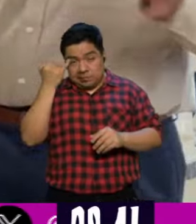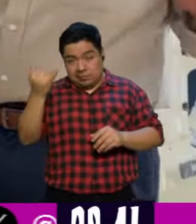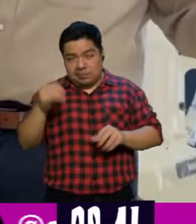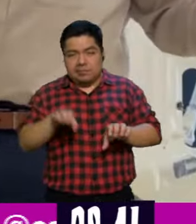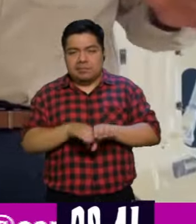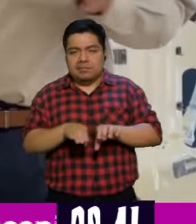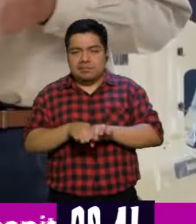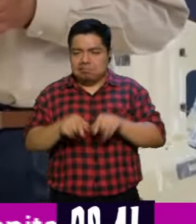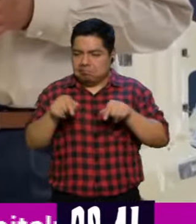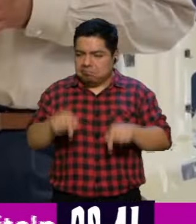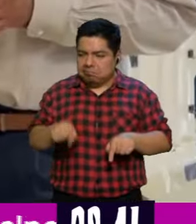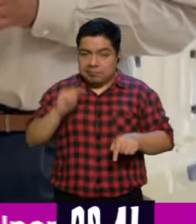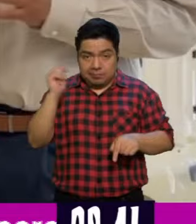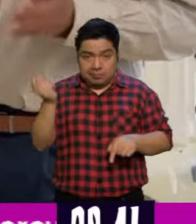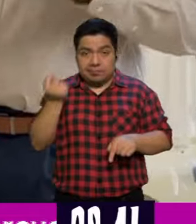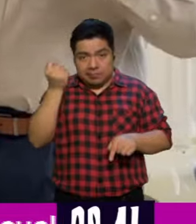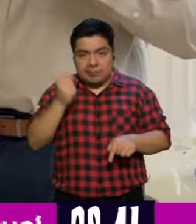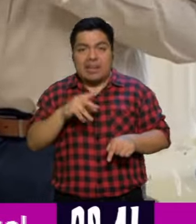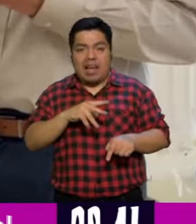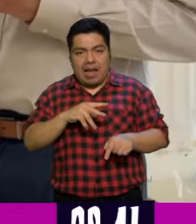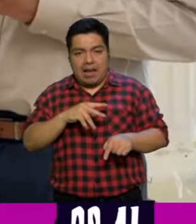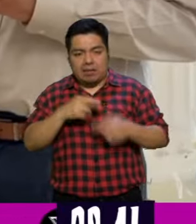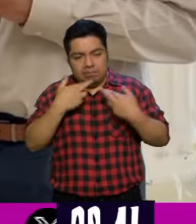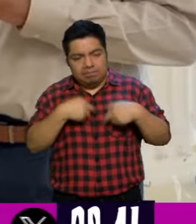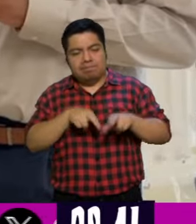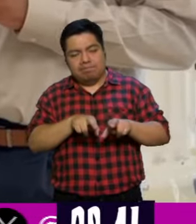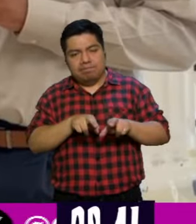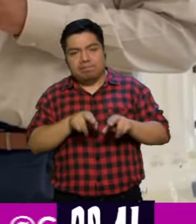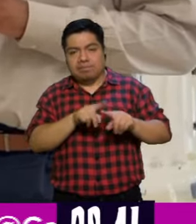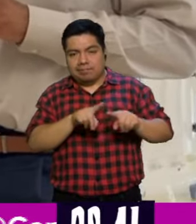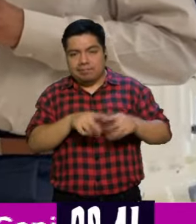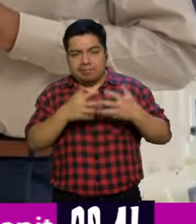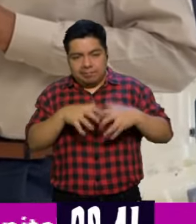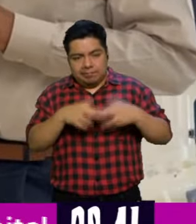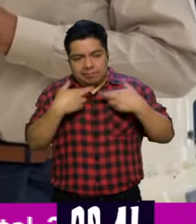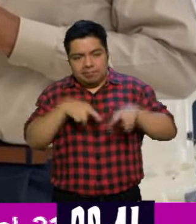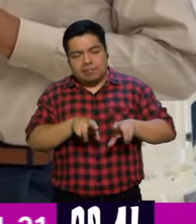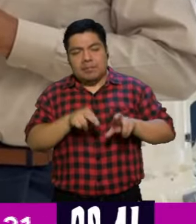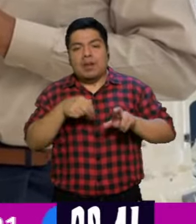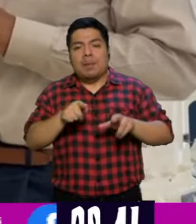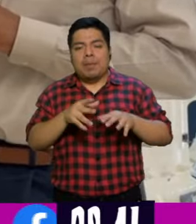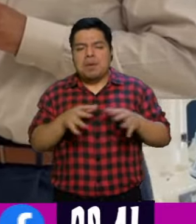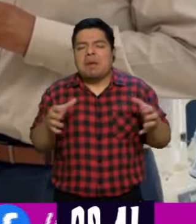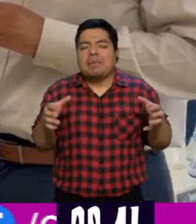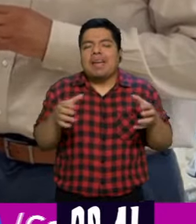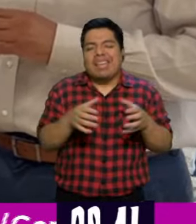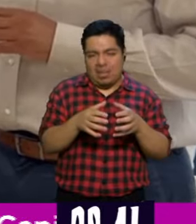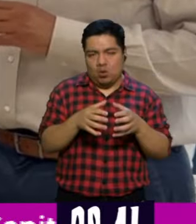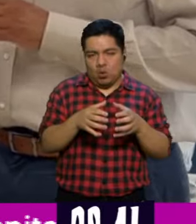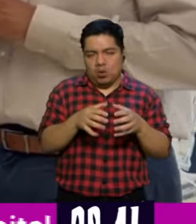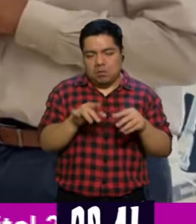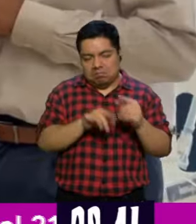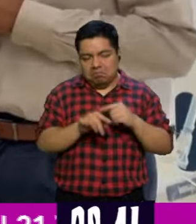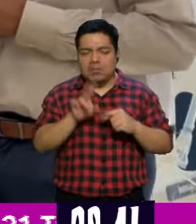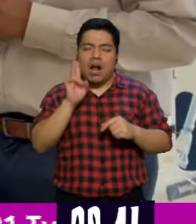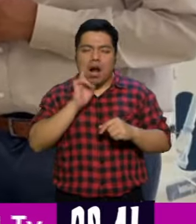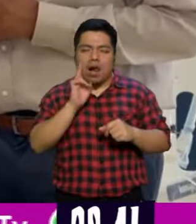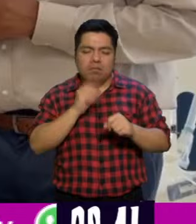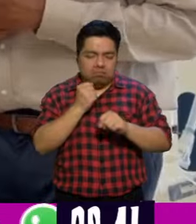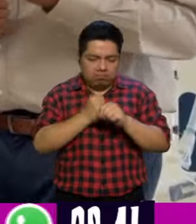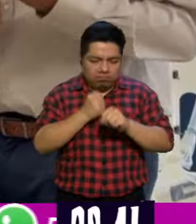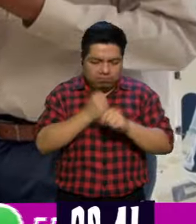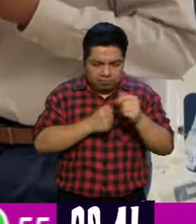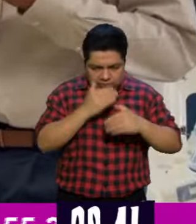tener aquí tecnología que es representativa de la industria, pero a una escala de laboratorio donde se lleve a cabo el desarrollo de los